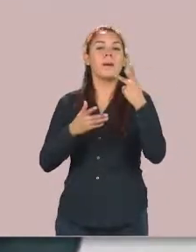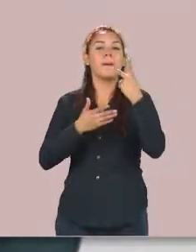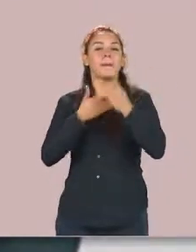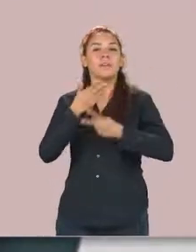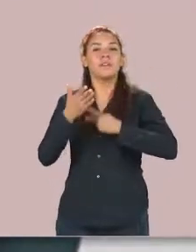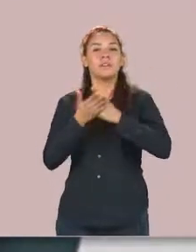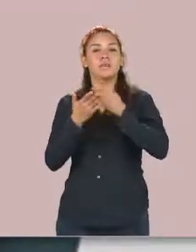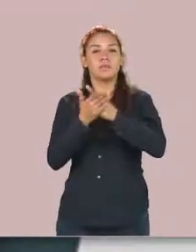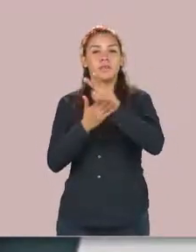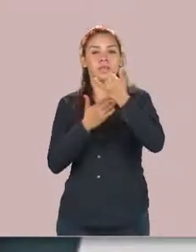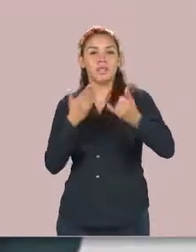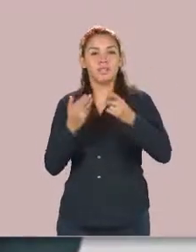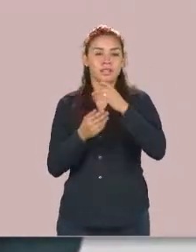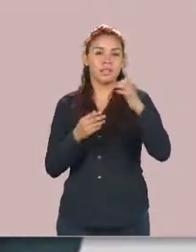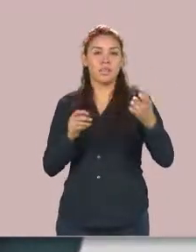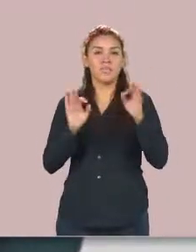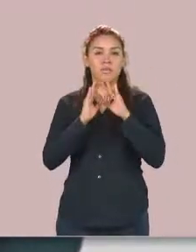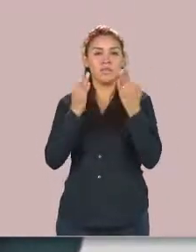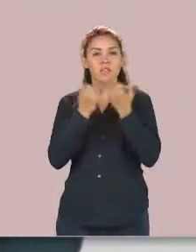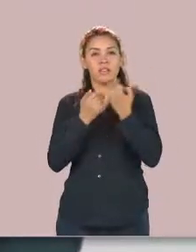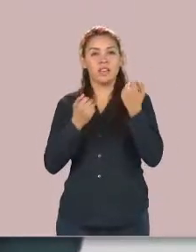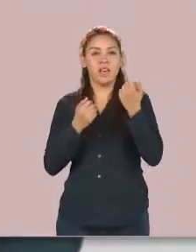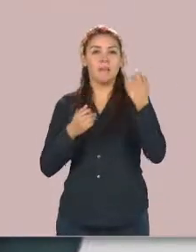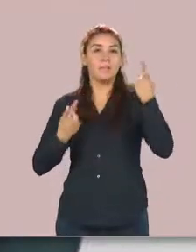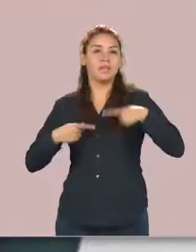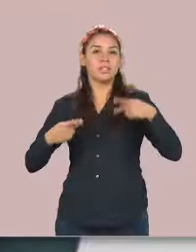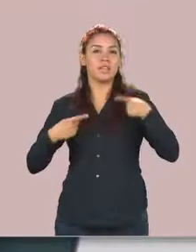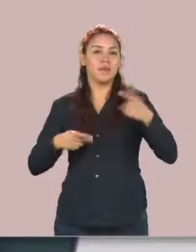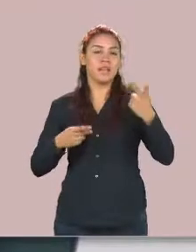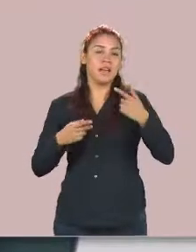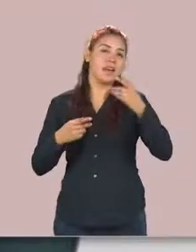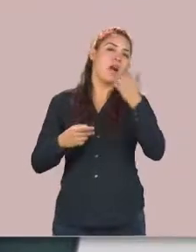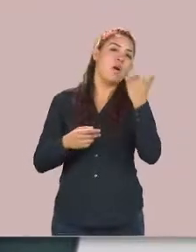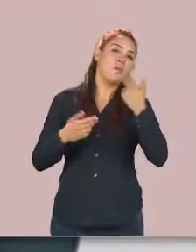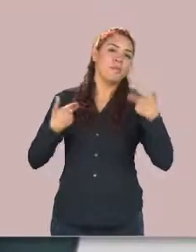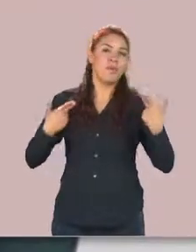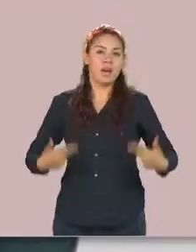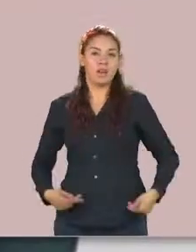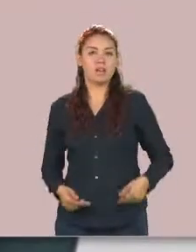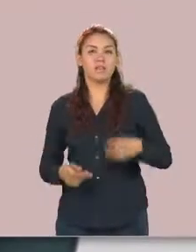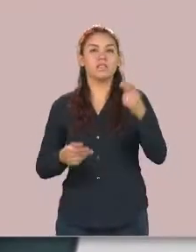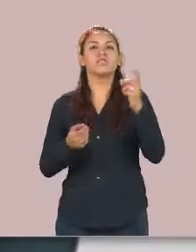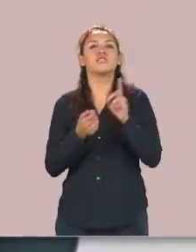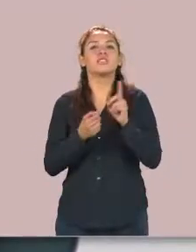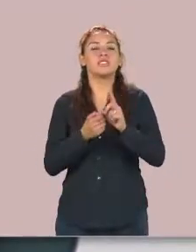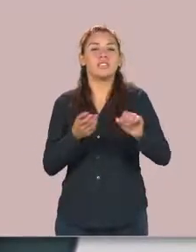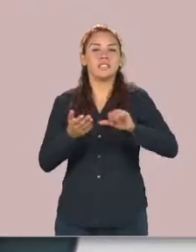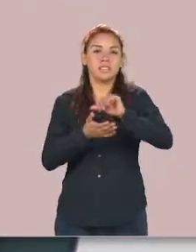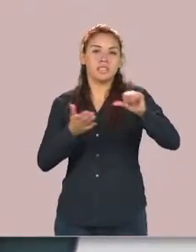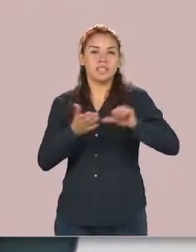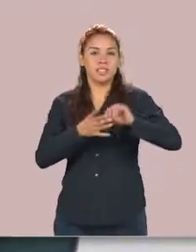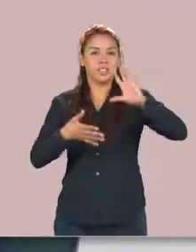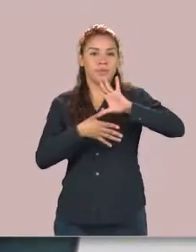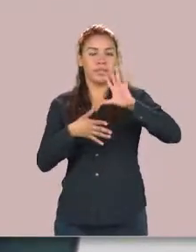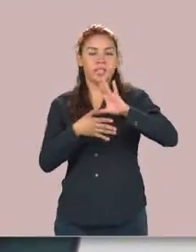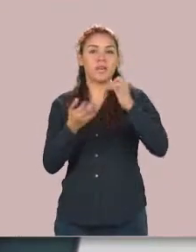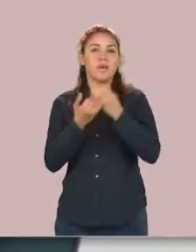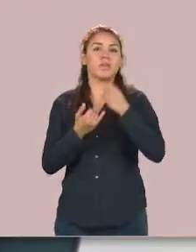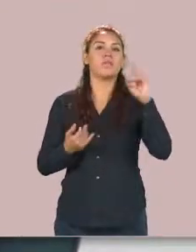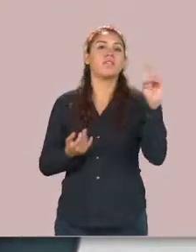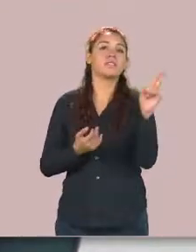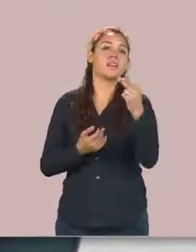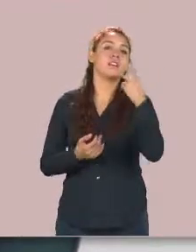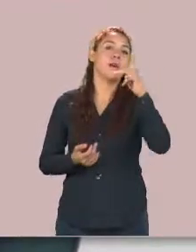Humano Local, esto en el Encuentro de Política Social de México, Centroamérica y el Caribe celebrado en la Universidad de Panamá. La